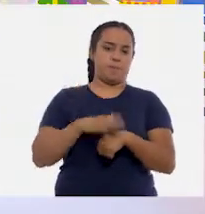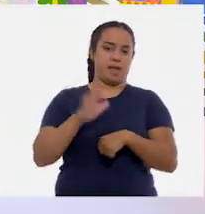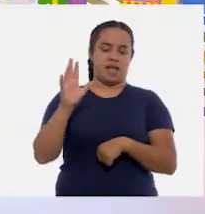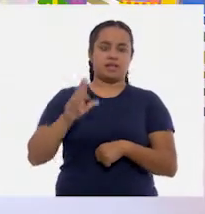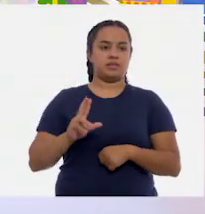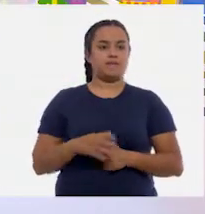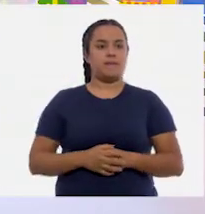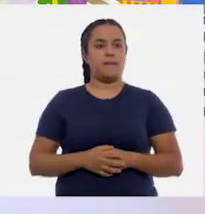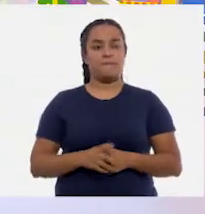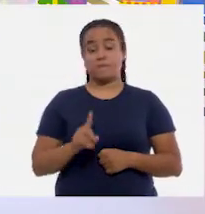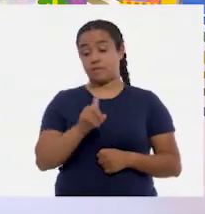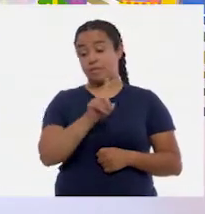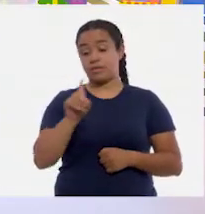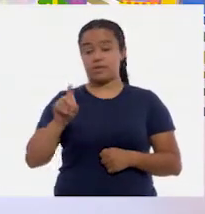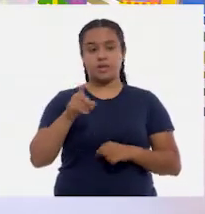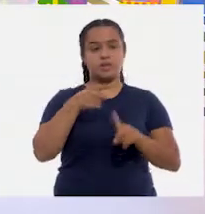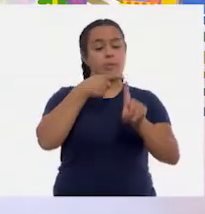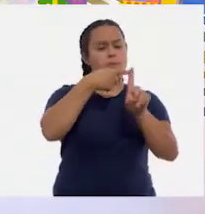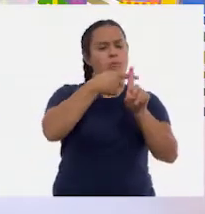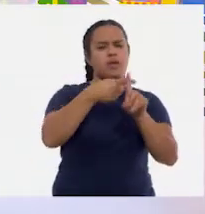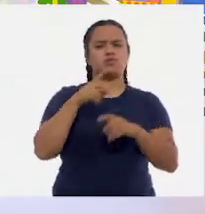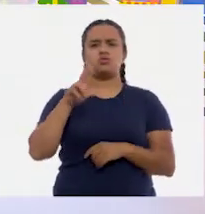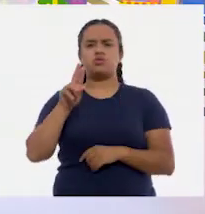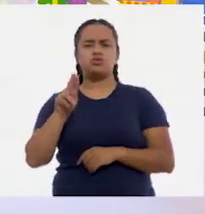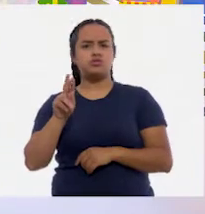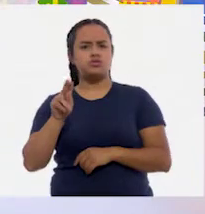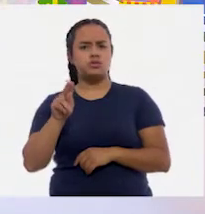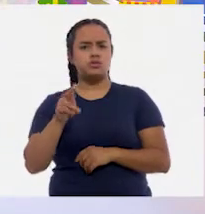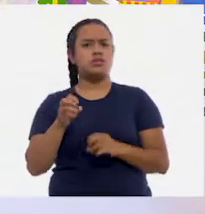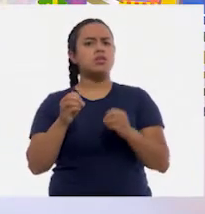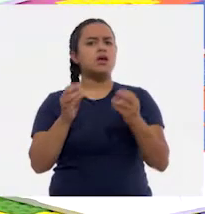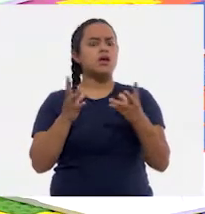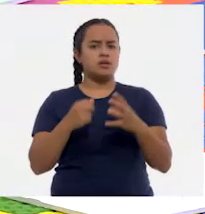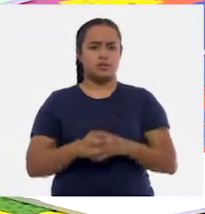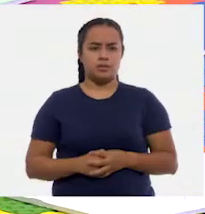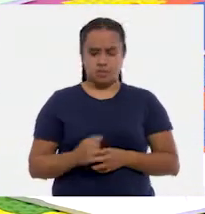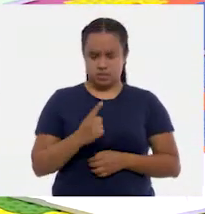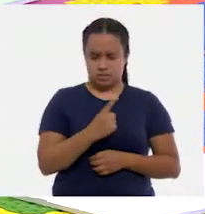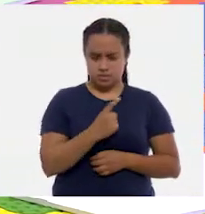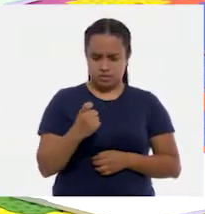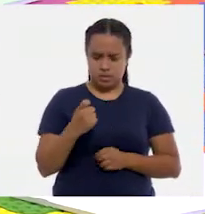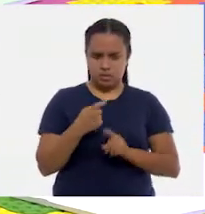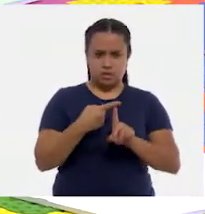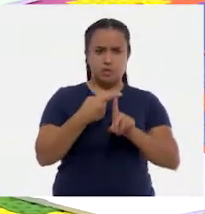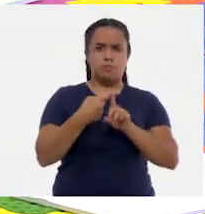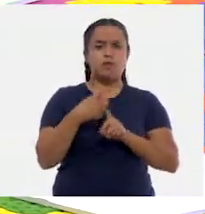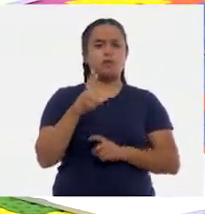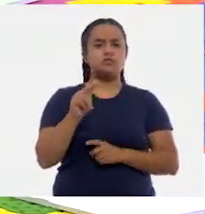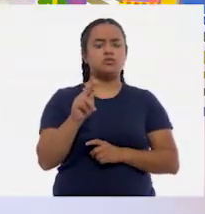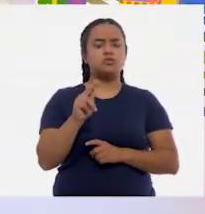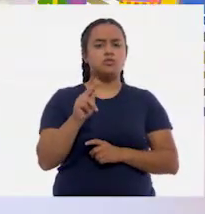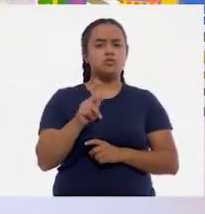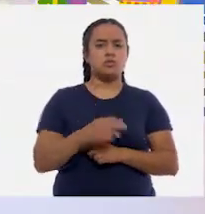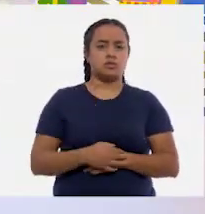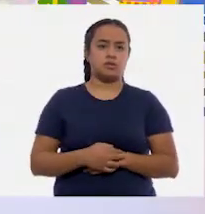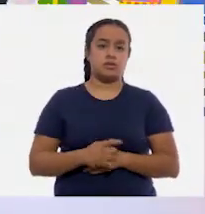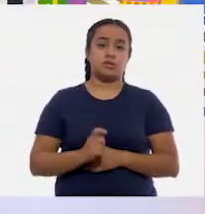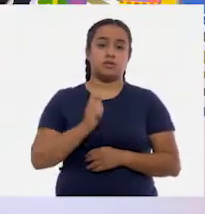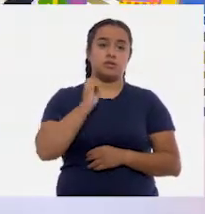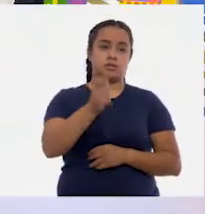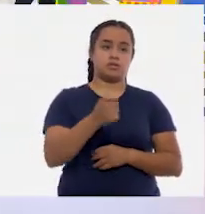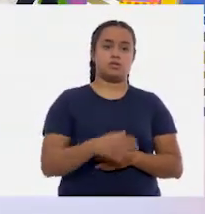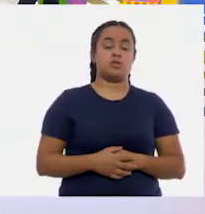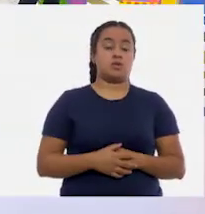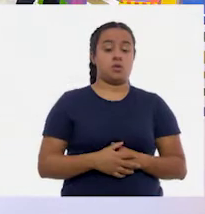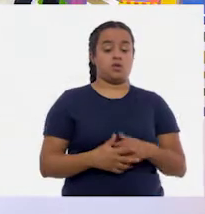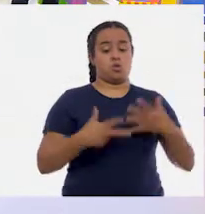¿Cuánto es cien más ochenta? Tenemos cien más ochenta. Quiere decir que son ocho